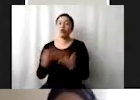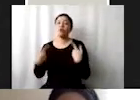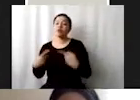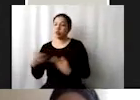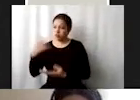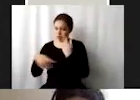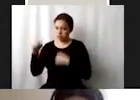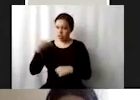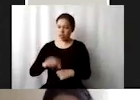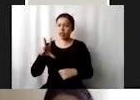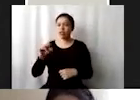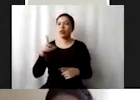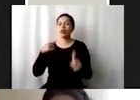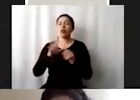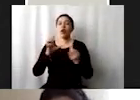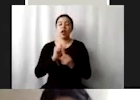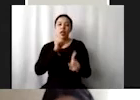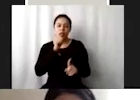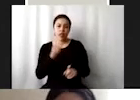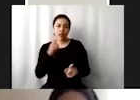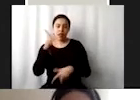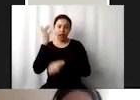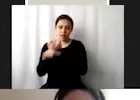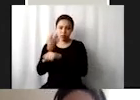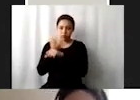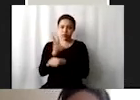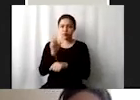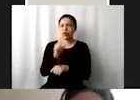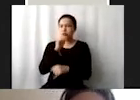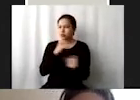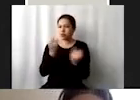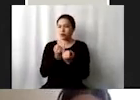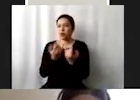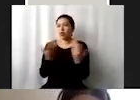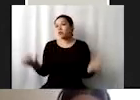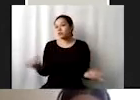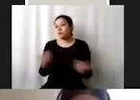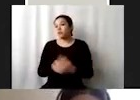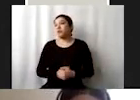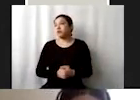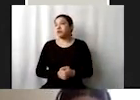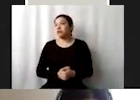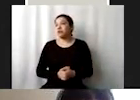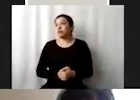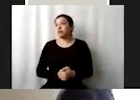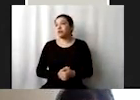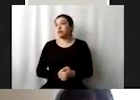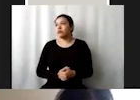que no logran establecer o llegar a Estados Unidos sino también porque se ha convertido en un en